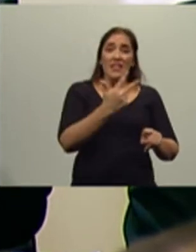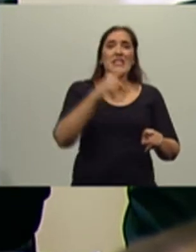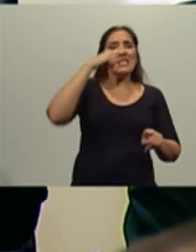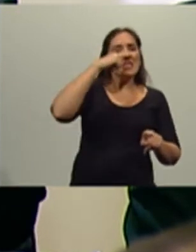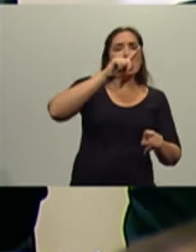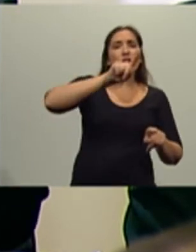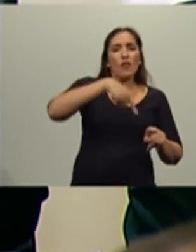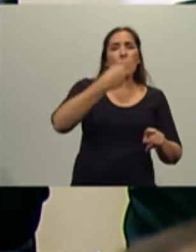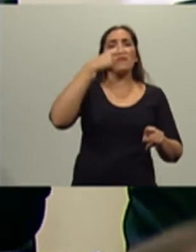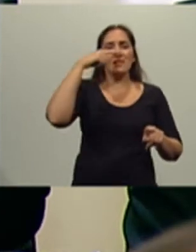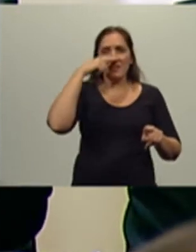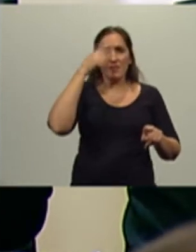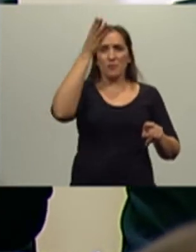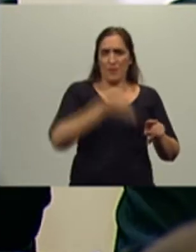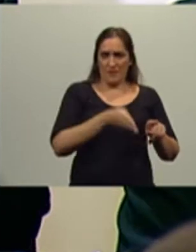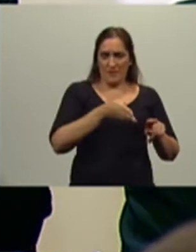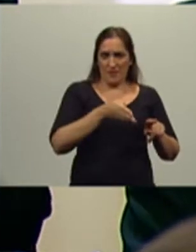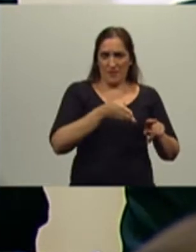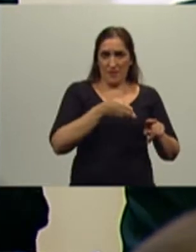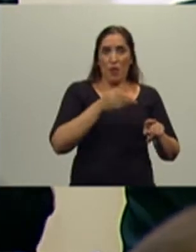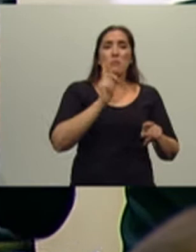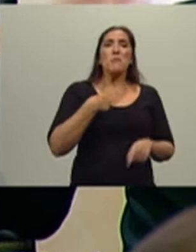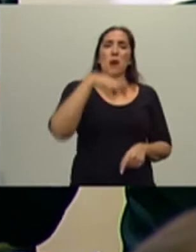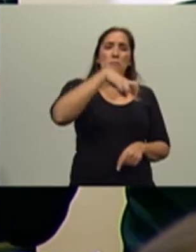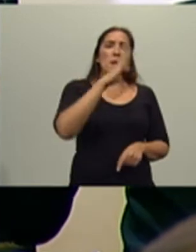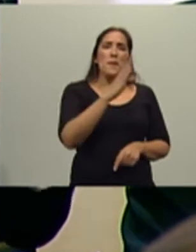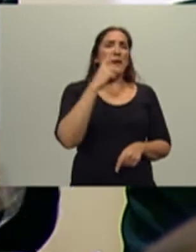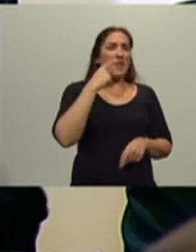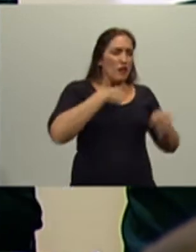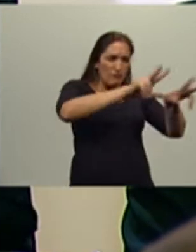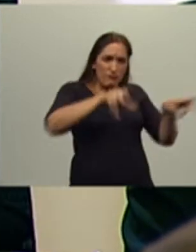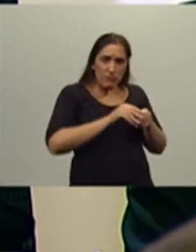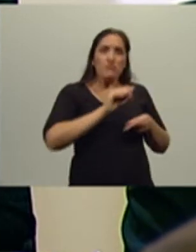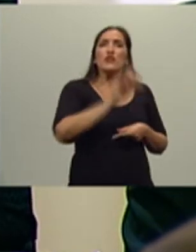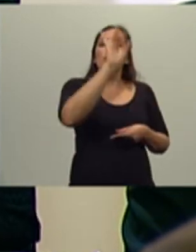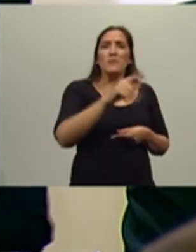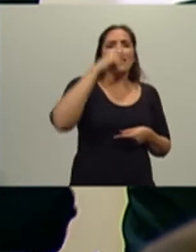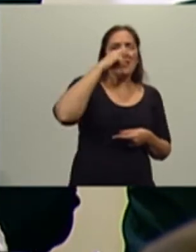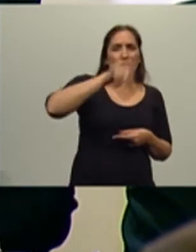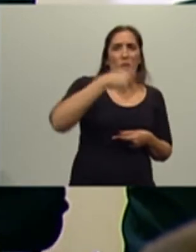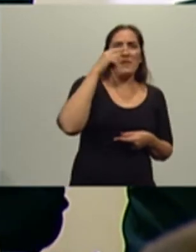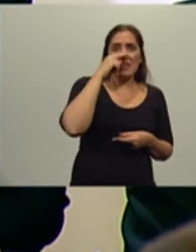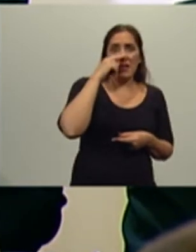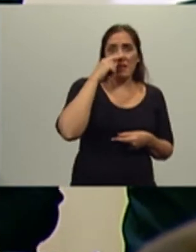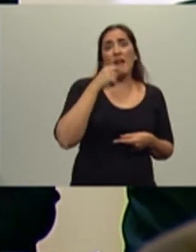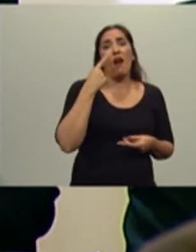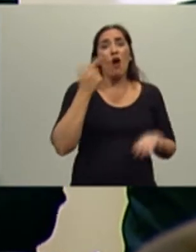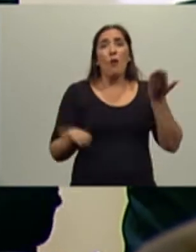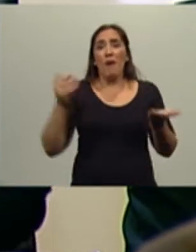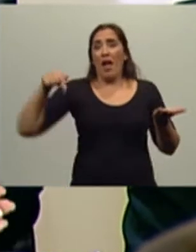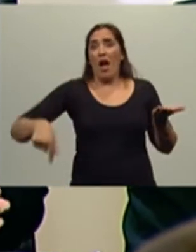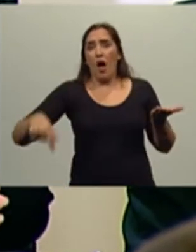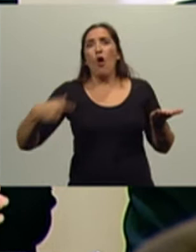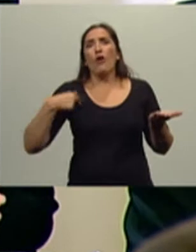,7% del PBI, un PBI sustancialmente mucho más bajo que el PBI actual,